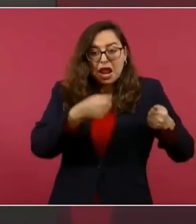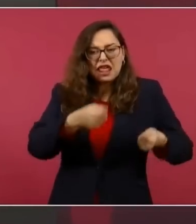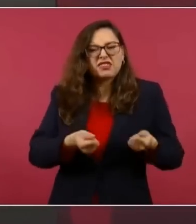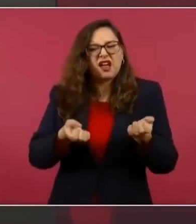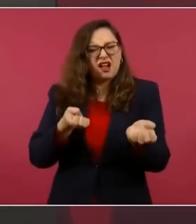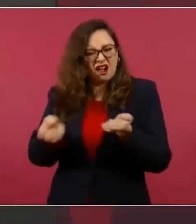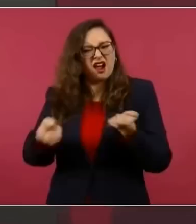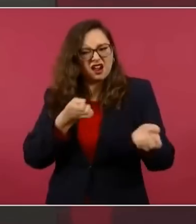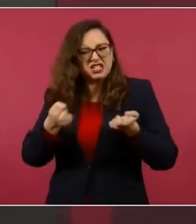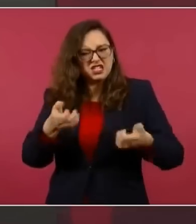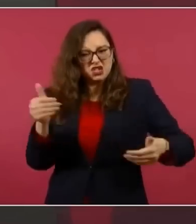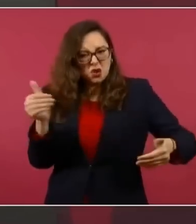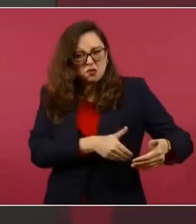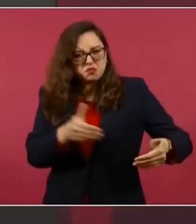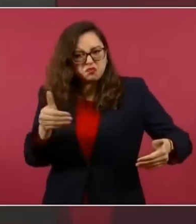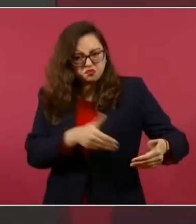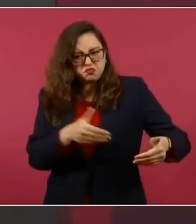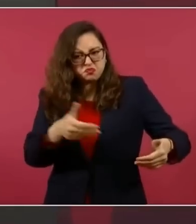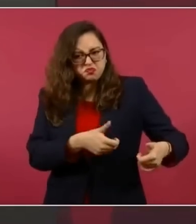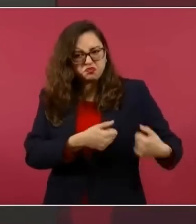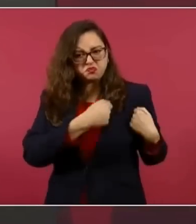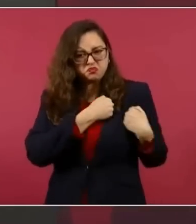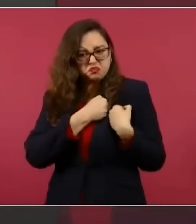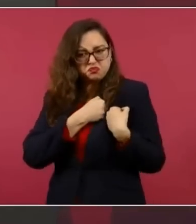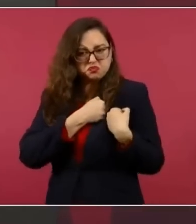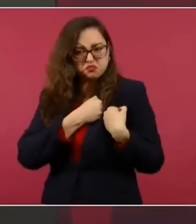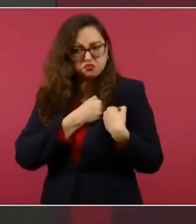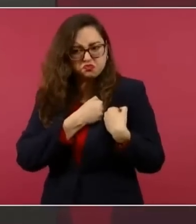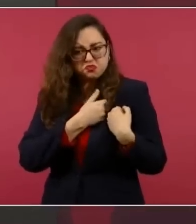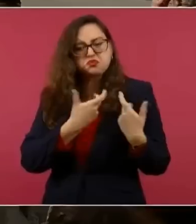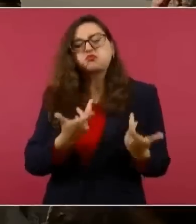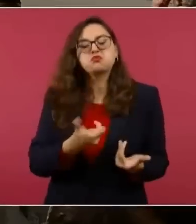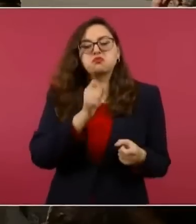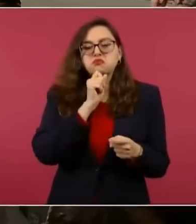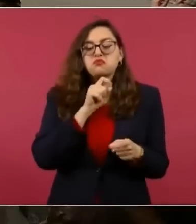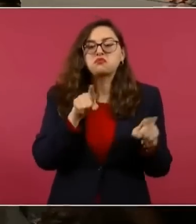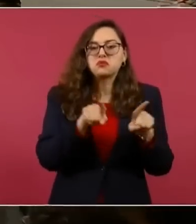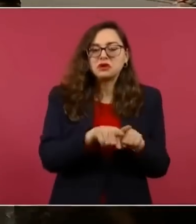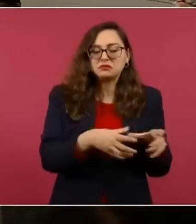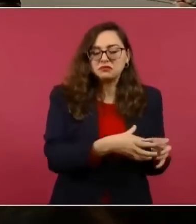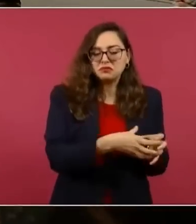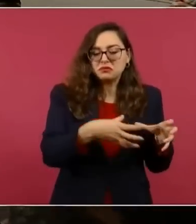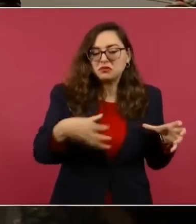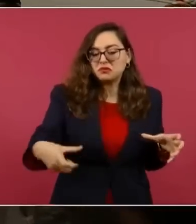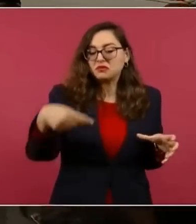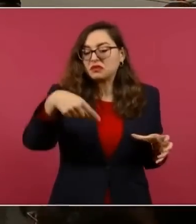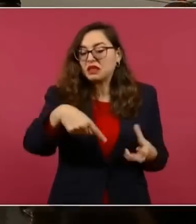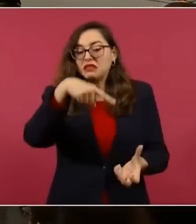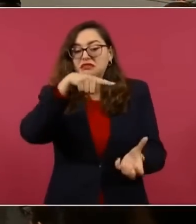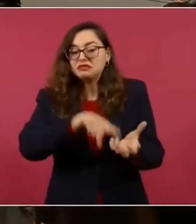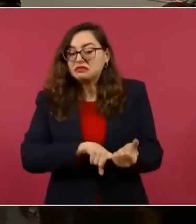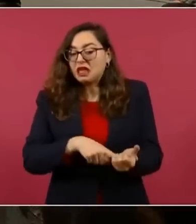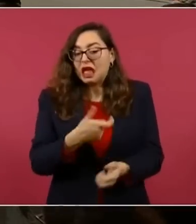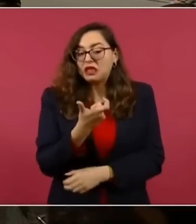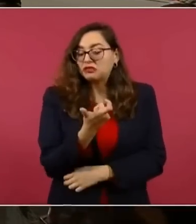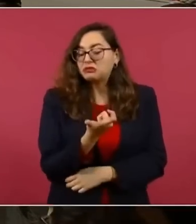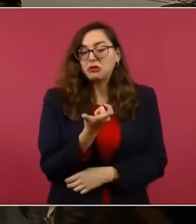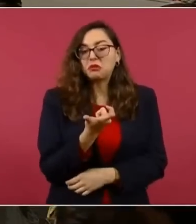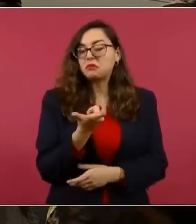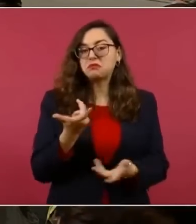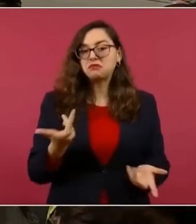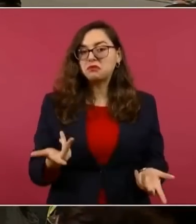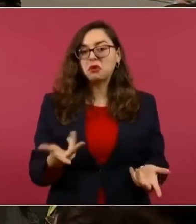como la maleta que se lleva a un gimnasio. No cabe. Bueno, nada más no cabe, pesa una